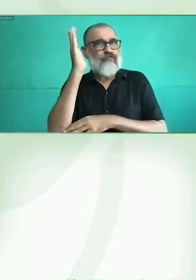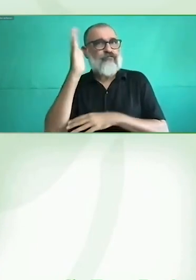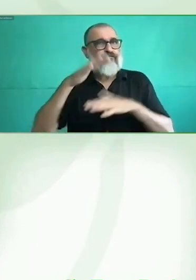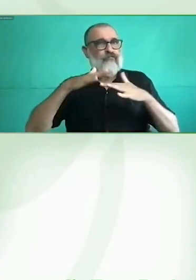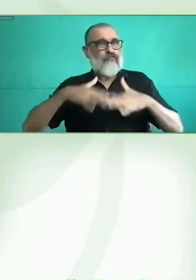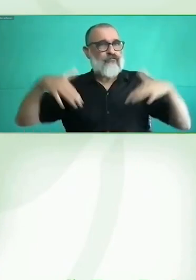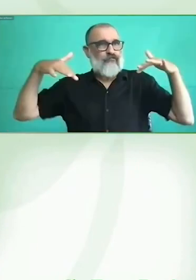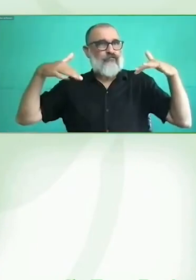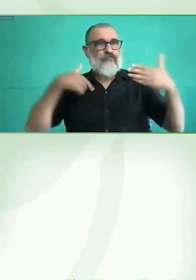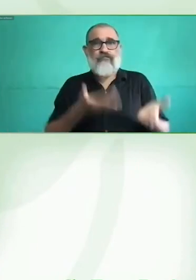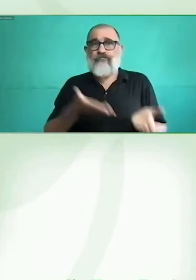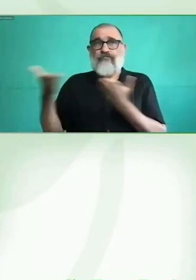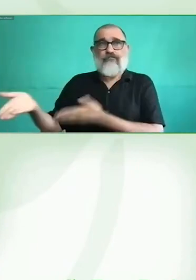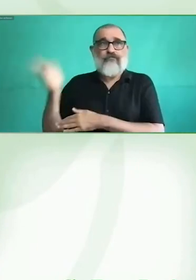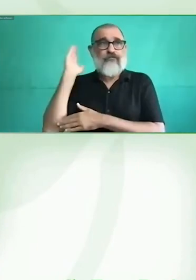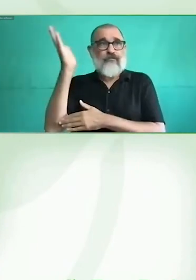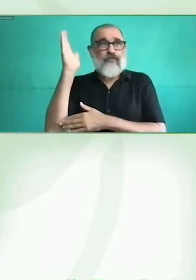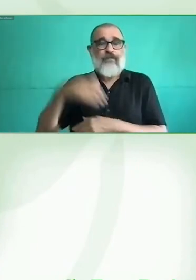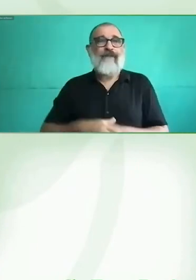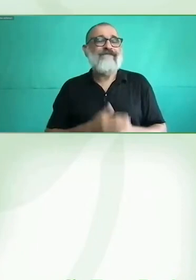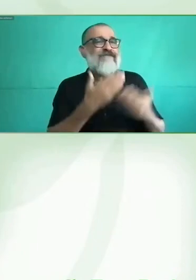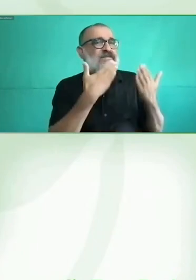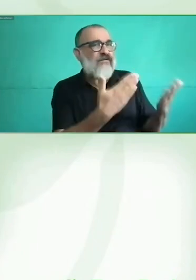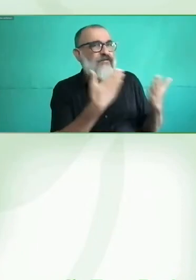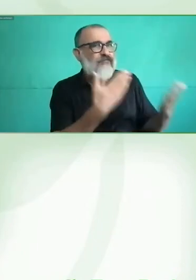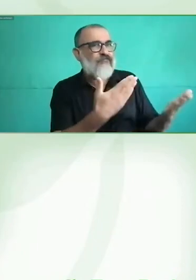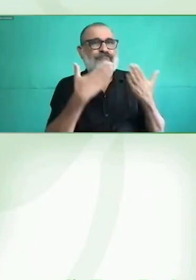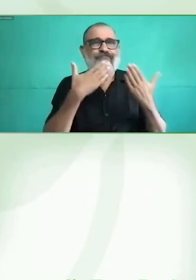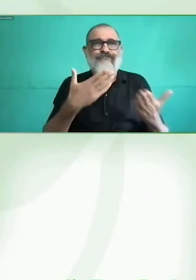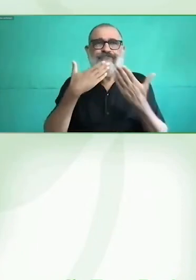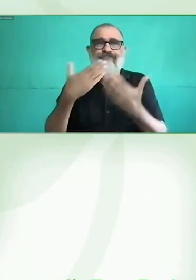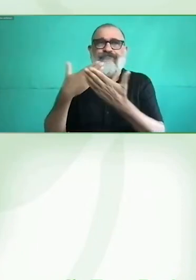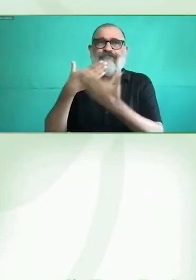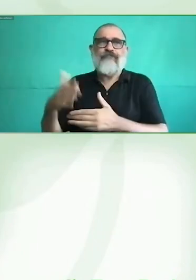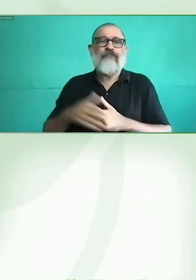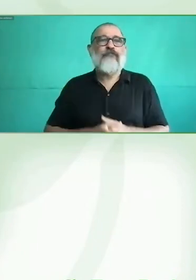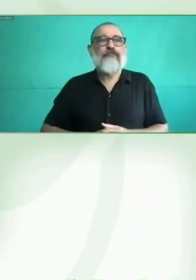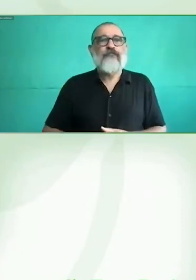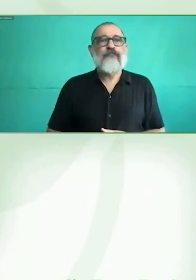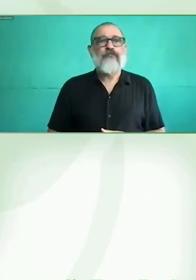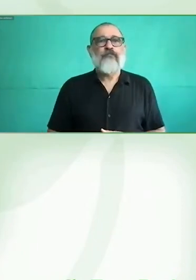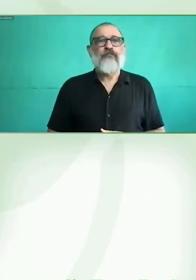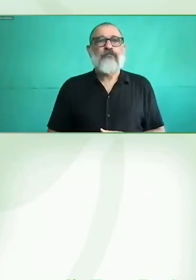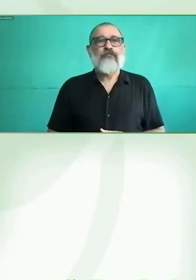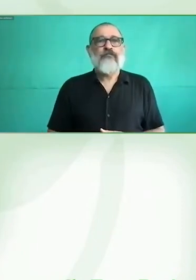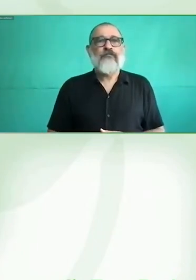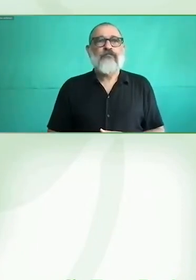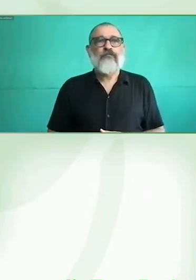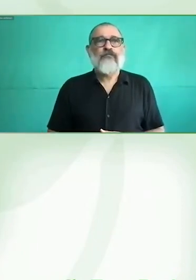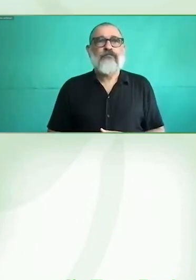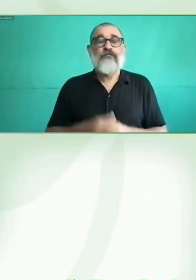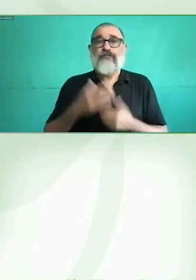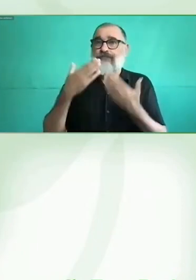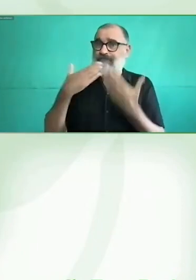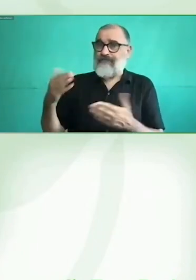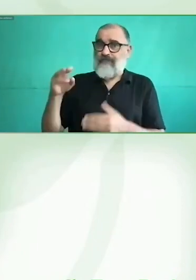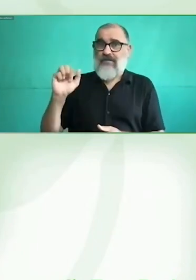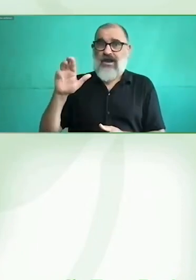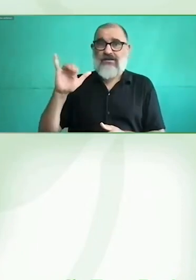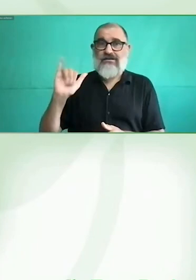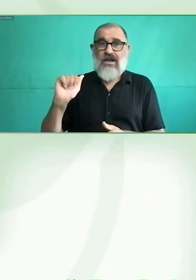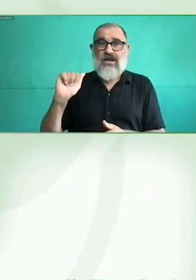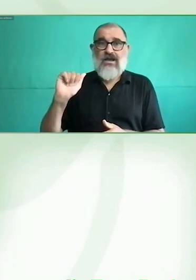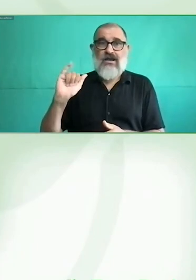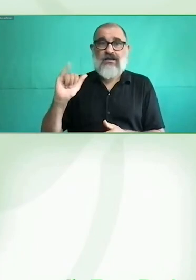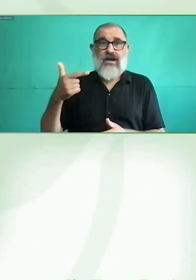Muchísimas gracias, María Ignacia. Es un placer estar esta mañana o esta tarde. Buenos días o buenas